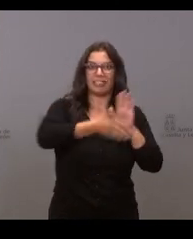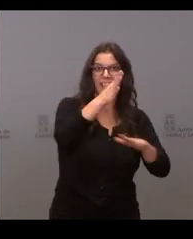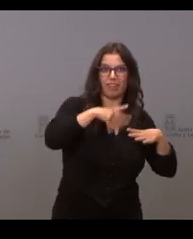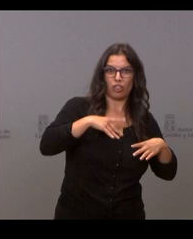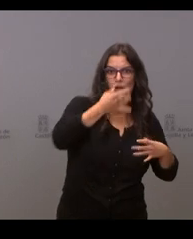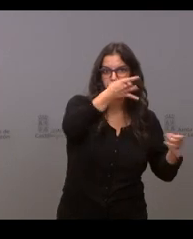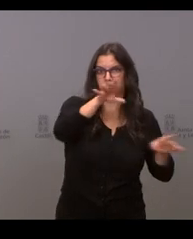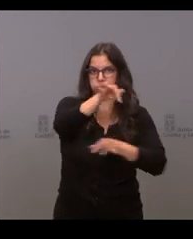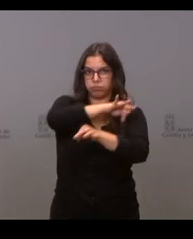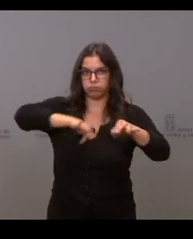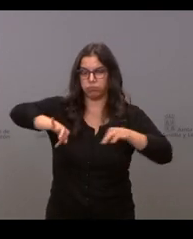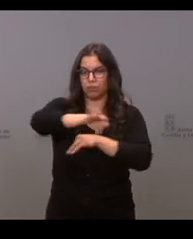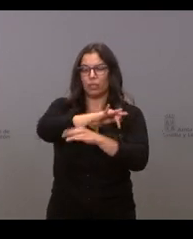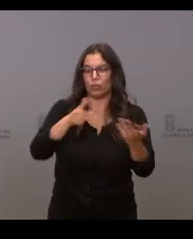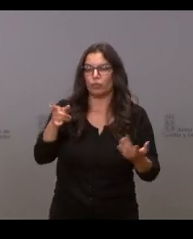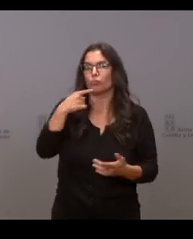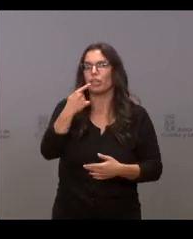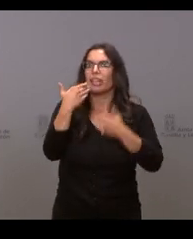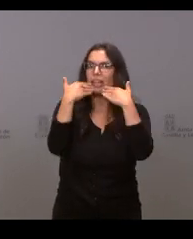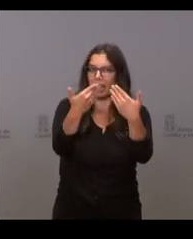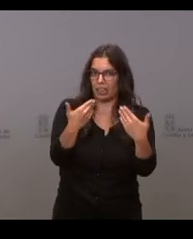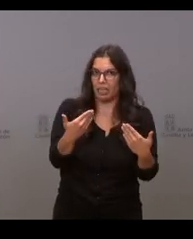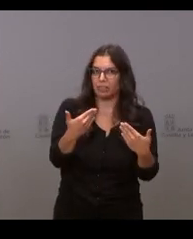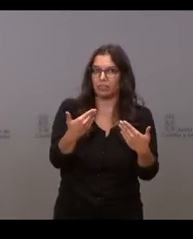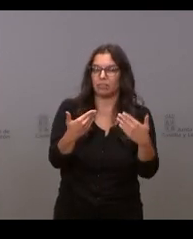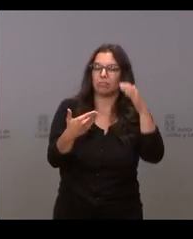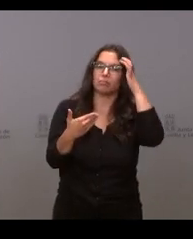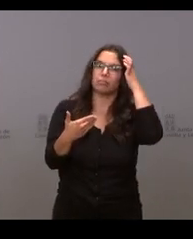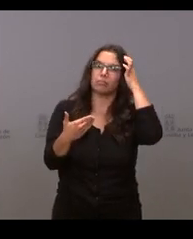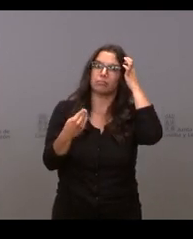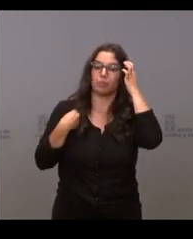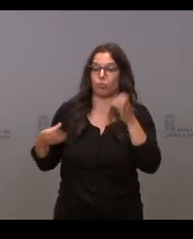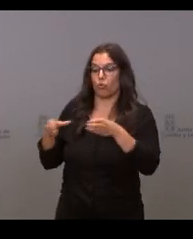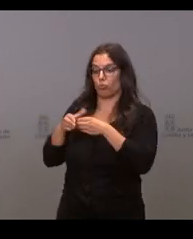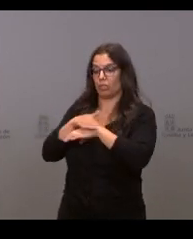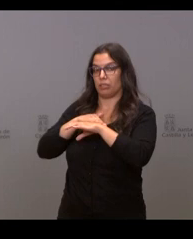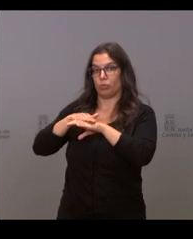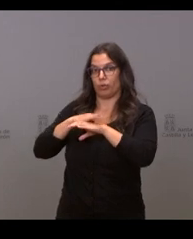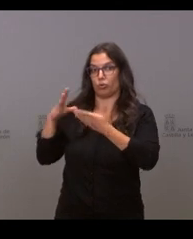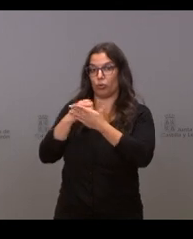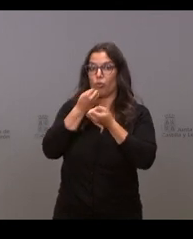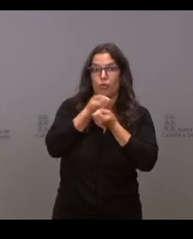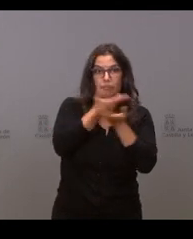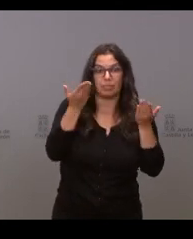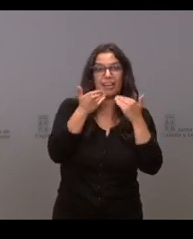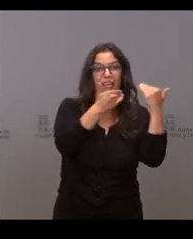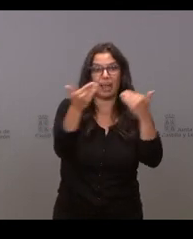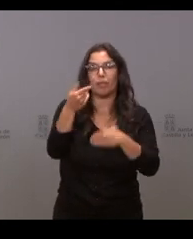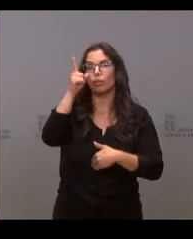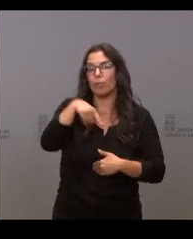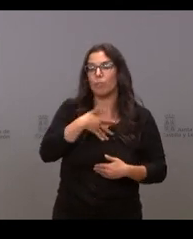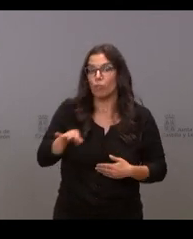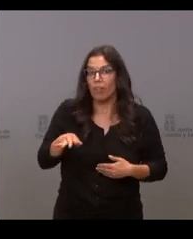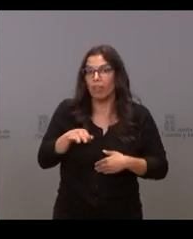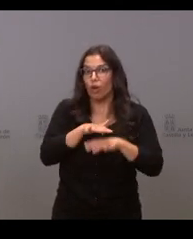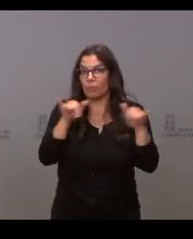aparte de ese agradecimiento que ha extendido de parte de todo el gobierno de Castilla y León si está previsto bueno pues complementarlo con algún tipo